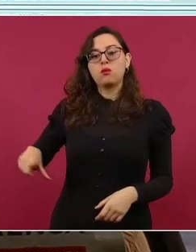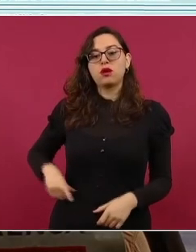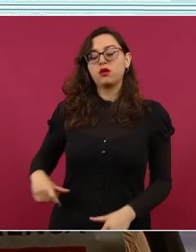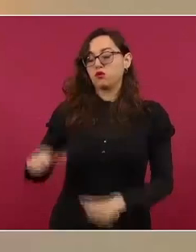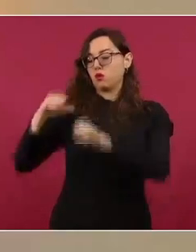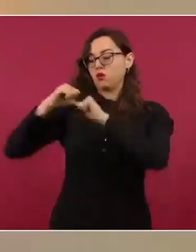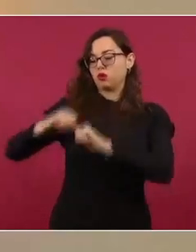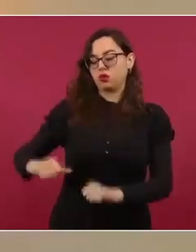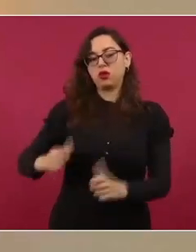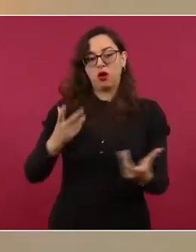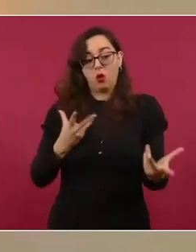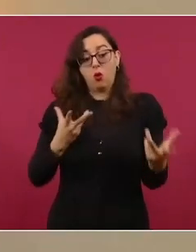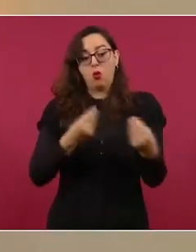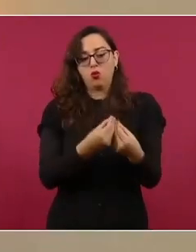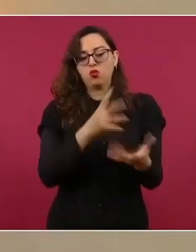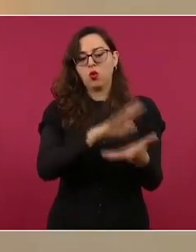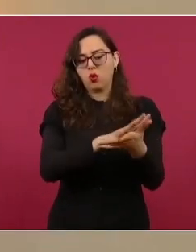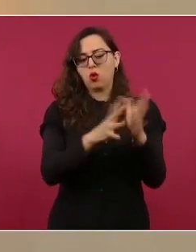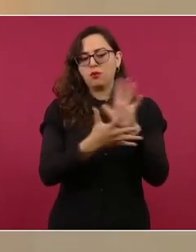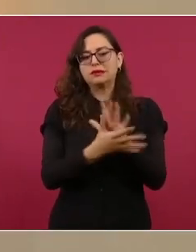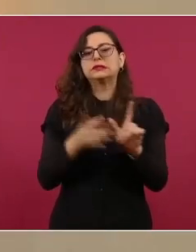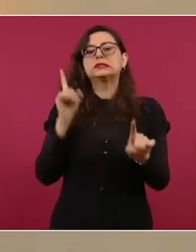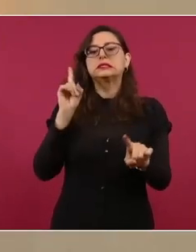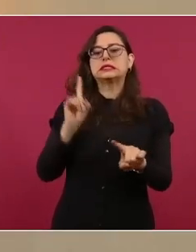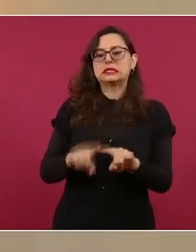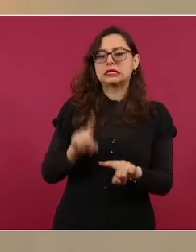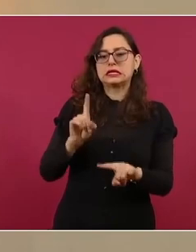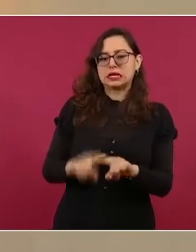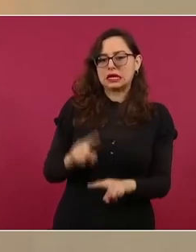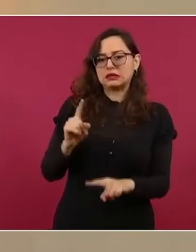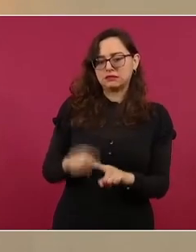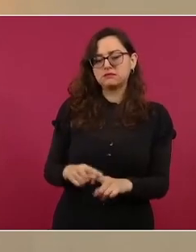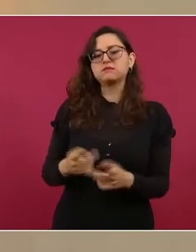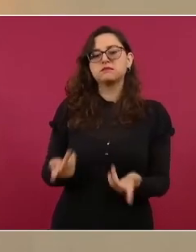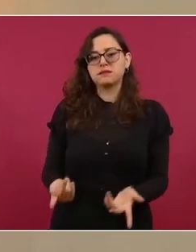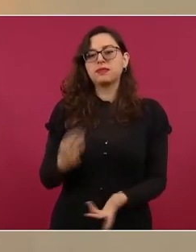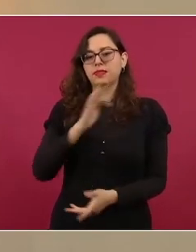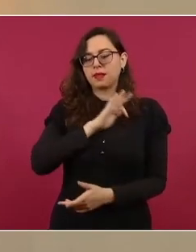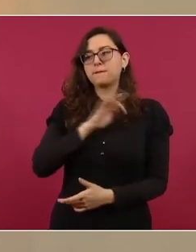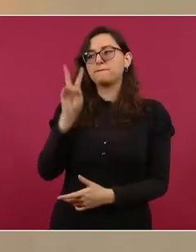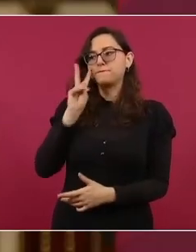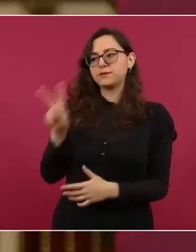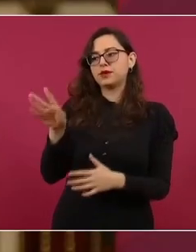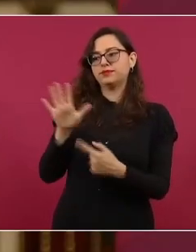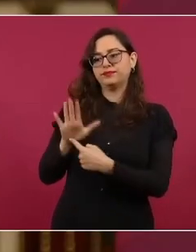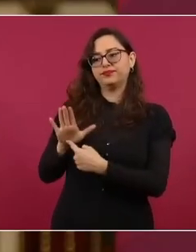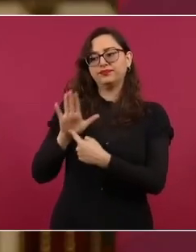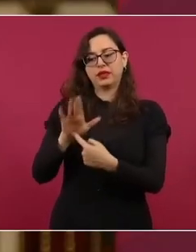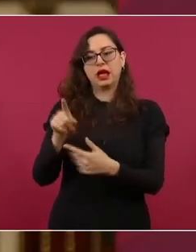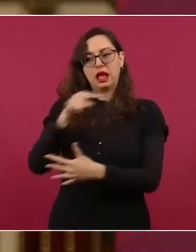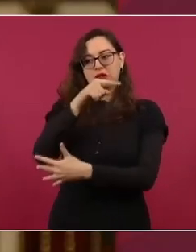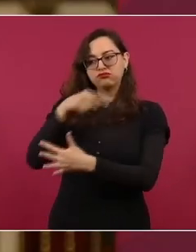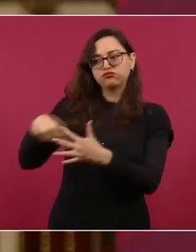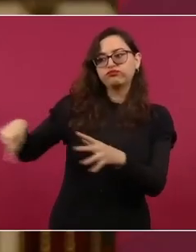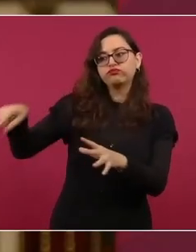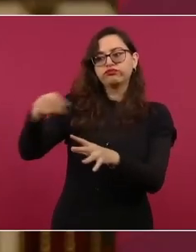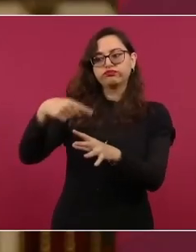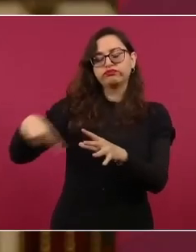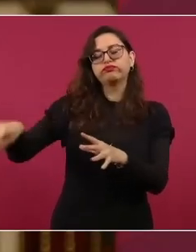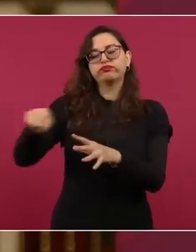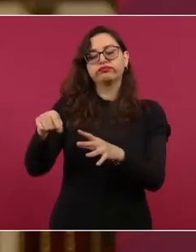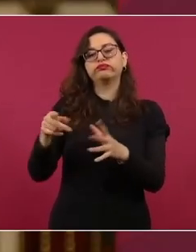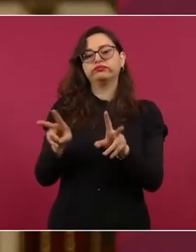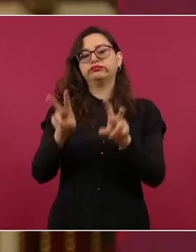que tienen que ver con procesos penales o con carpetas de investigación. Hay otros